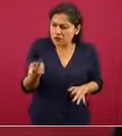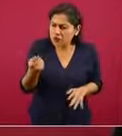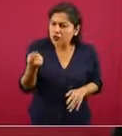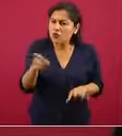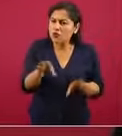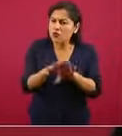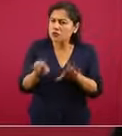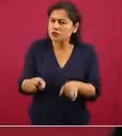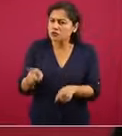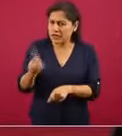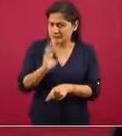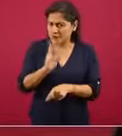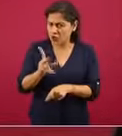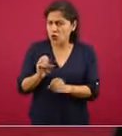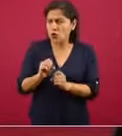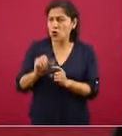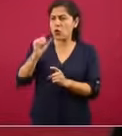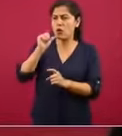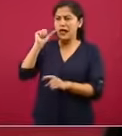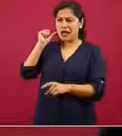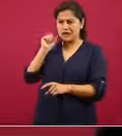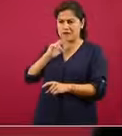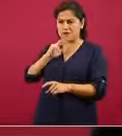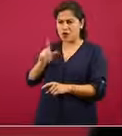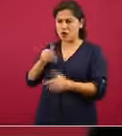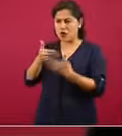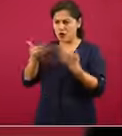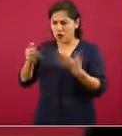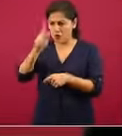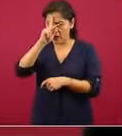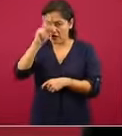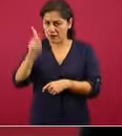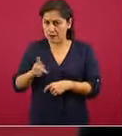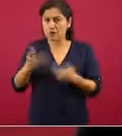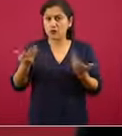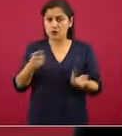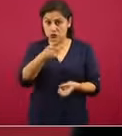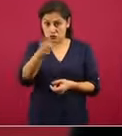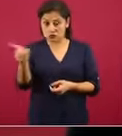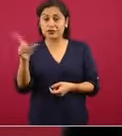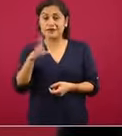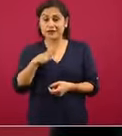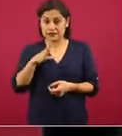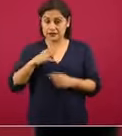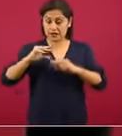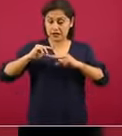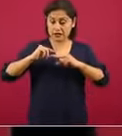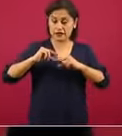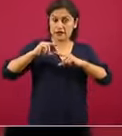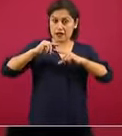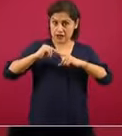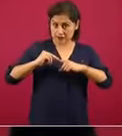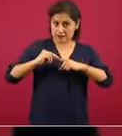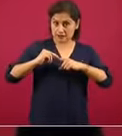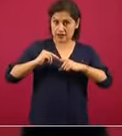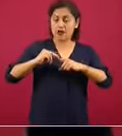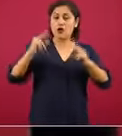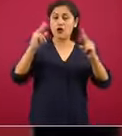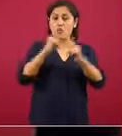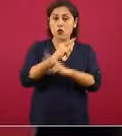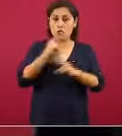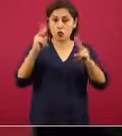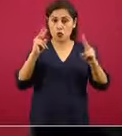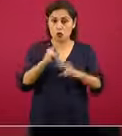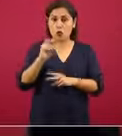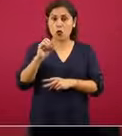¿Está peor que ayer? Las personas que además tienen la posibilidad de tener un oxímetro, que cada vez son más baratos, hay que tratar de buscar acceso